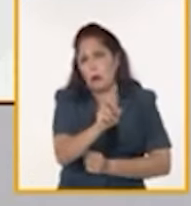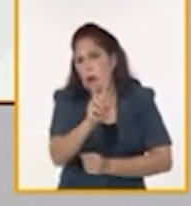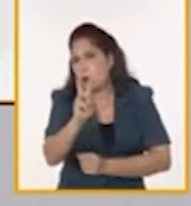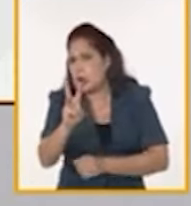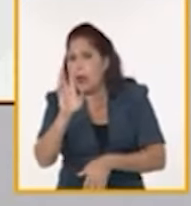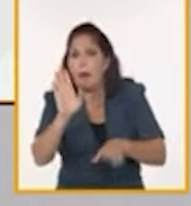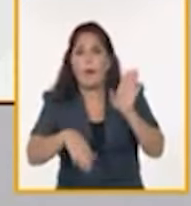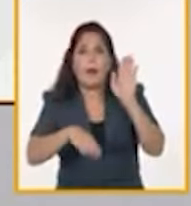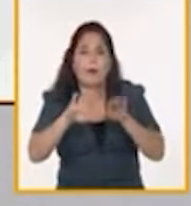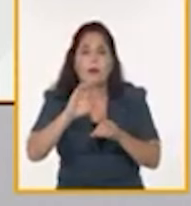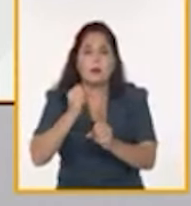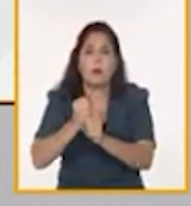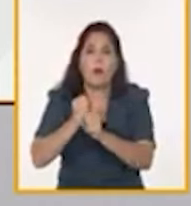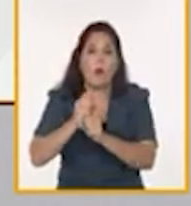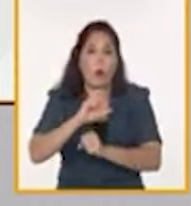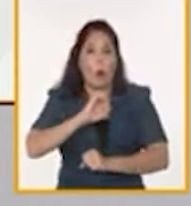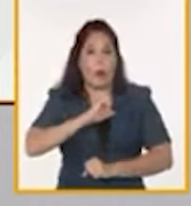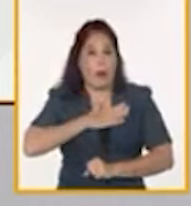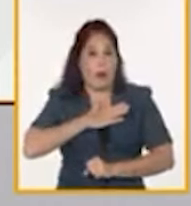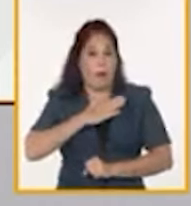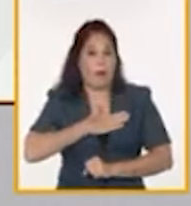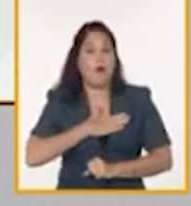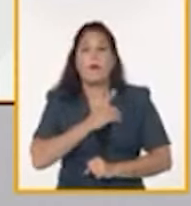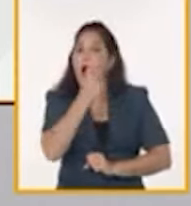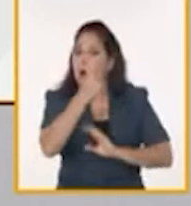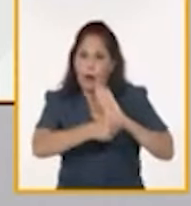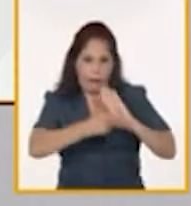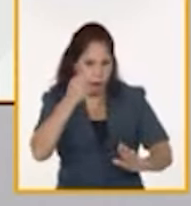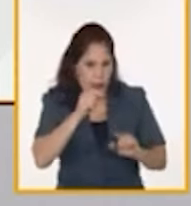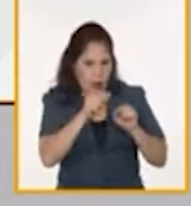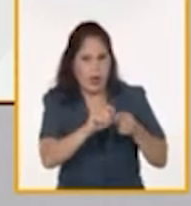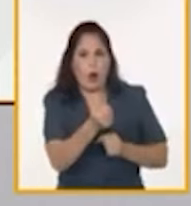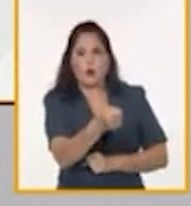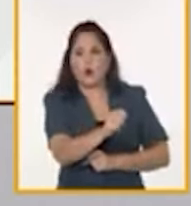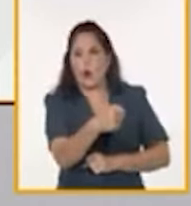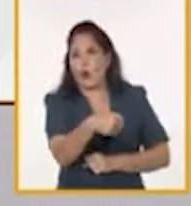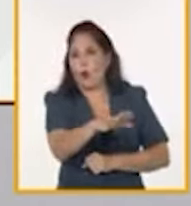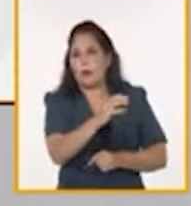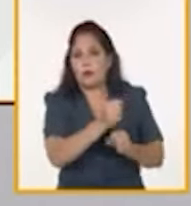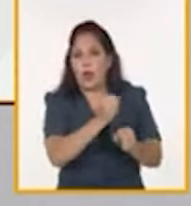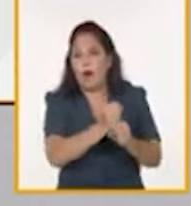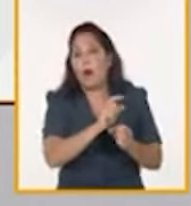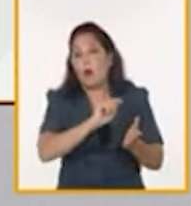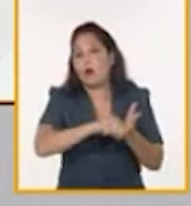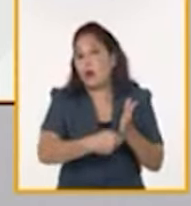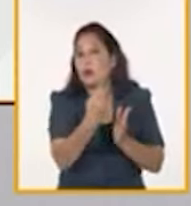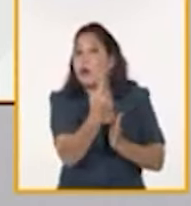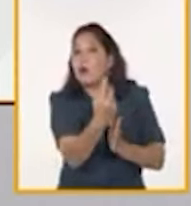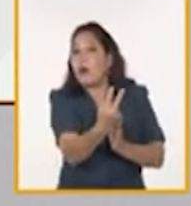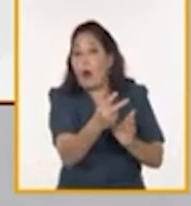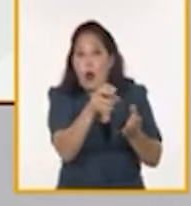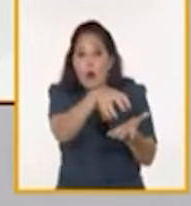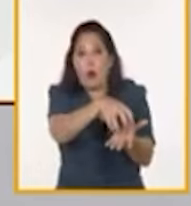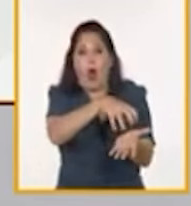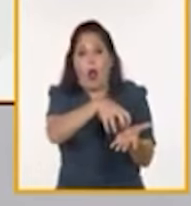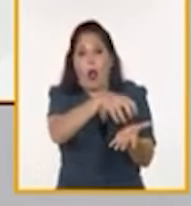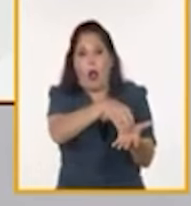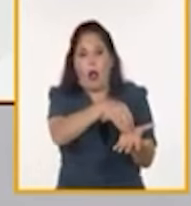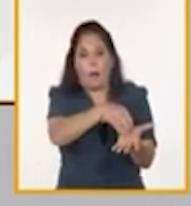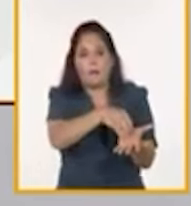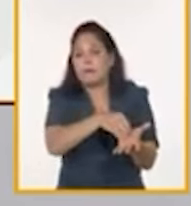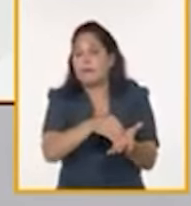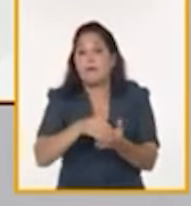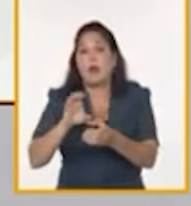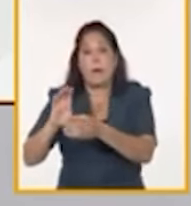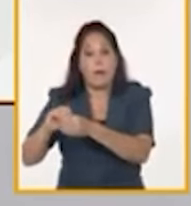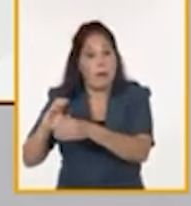caso específico del trabajador por cuenta propia, es para ejercerlo de manera autónoma o con los trabajadores que contrata, pero allí en ese mismo lugar. Y ahí se